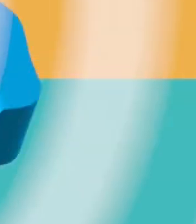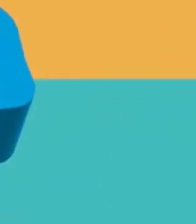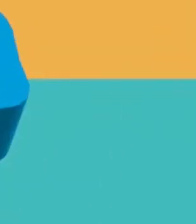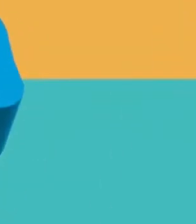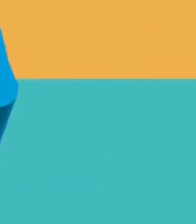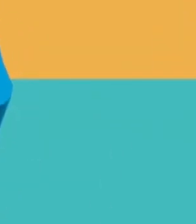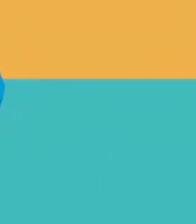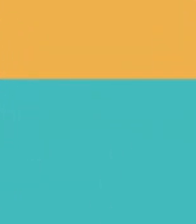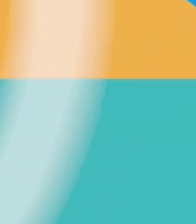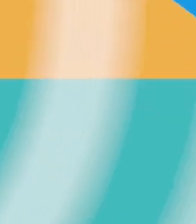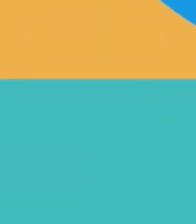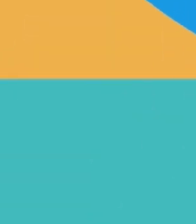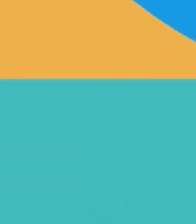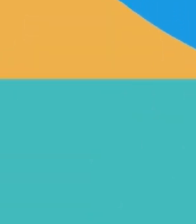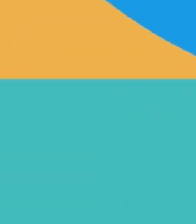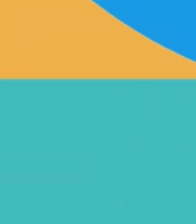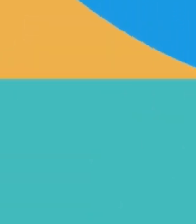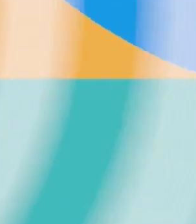Hasta la Andalucía.